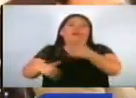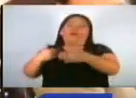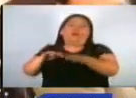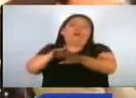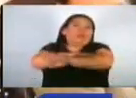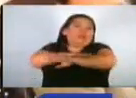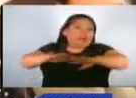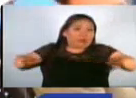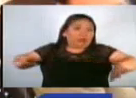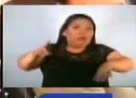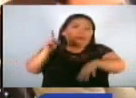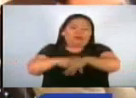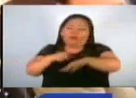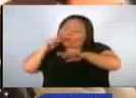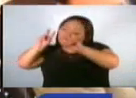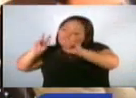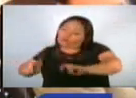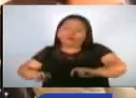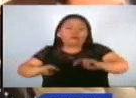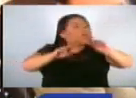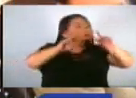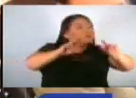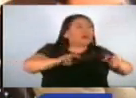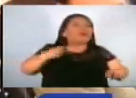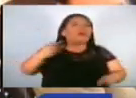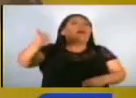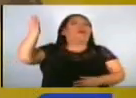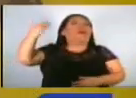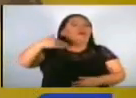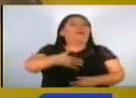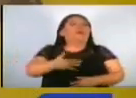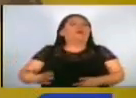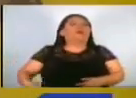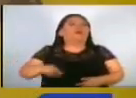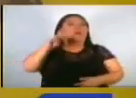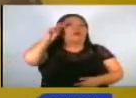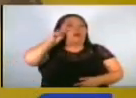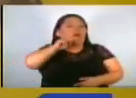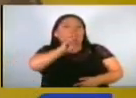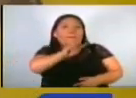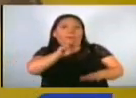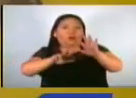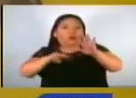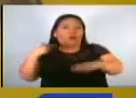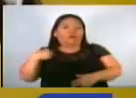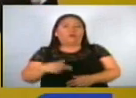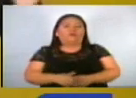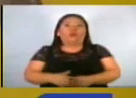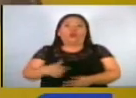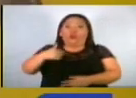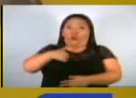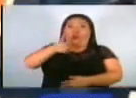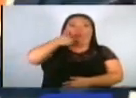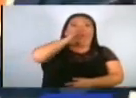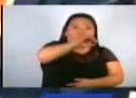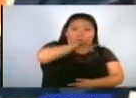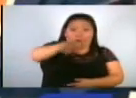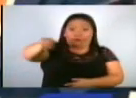culminación de una investigación que solicitó el mandatario el pasado 28 de noviembre. Le quiero pedir en público